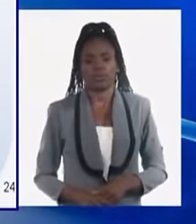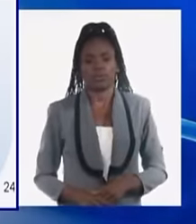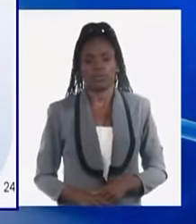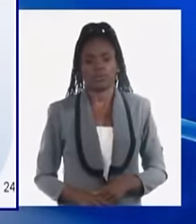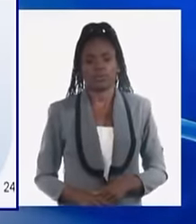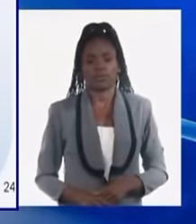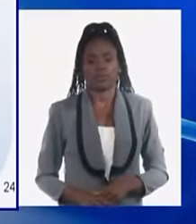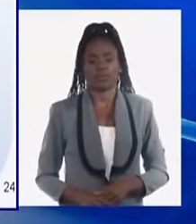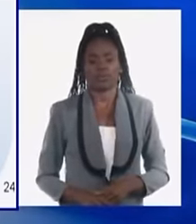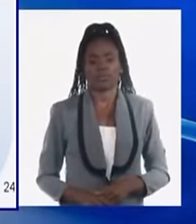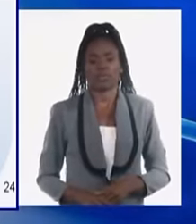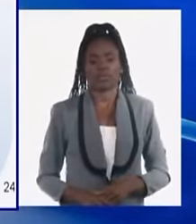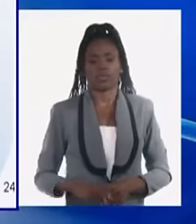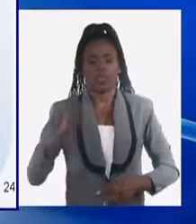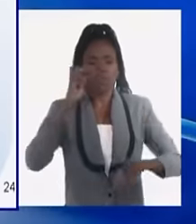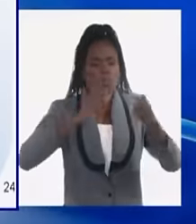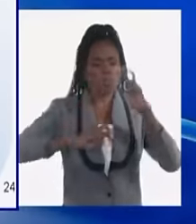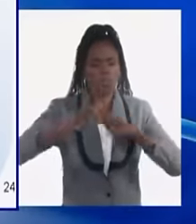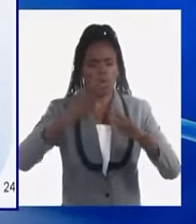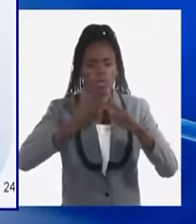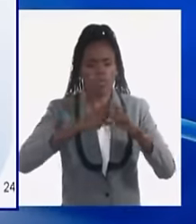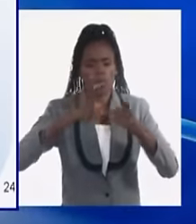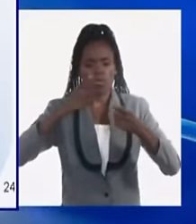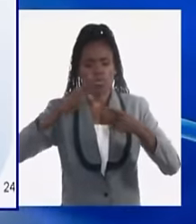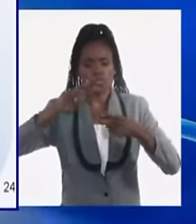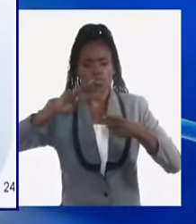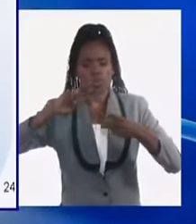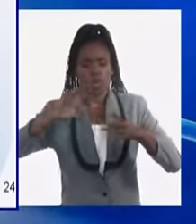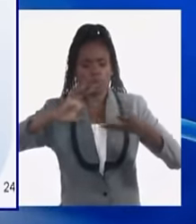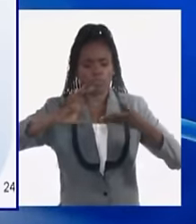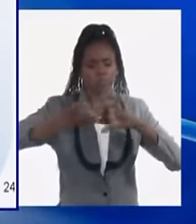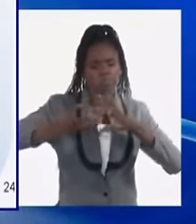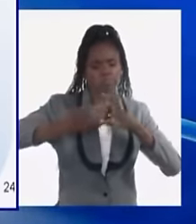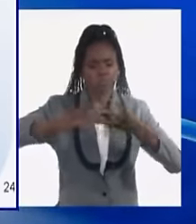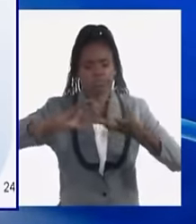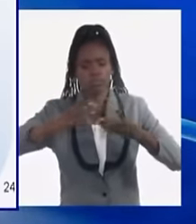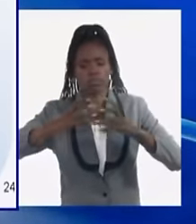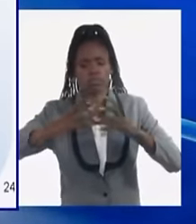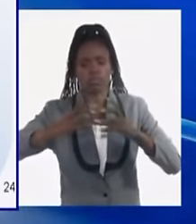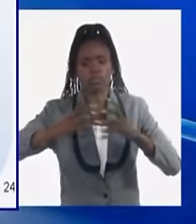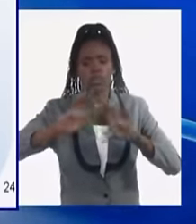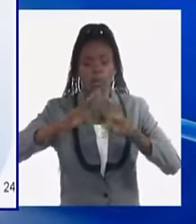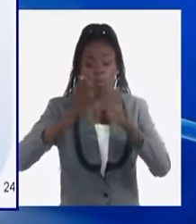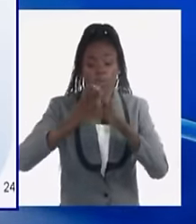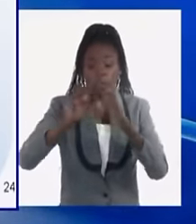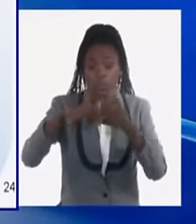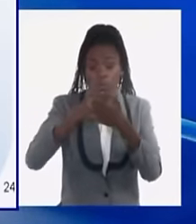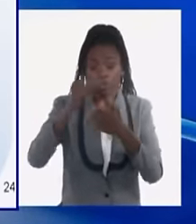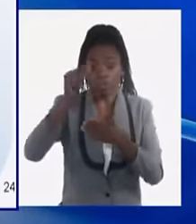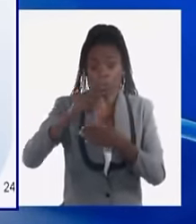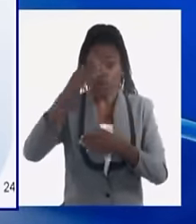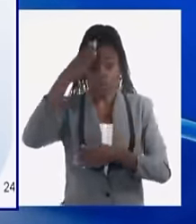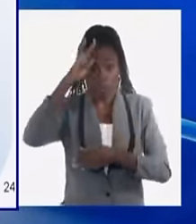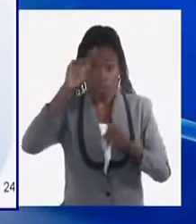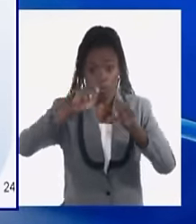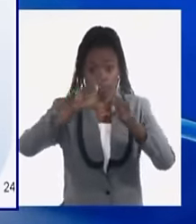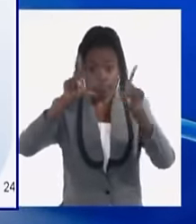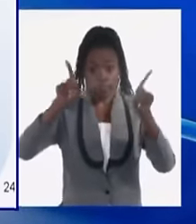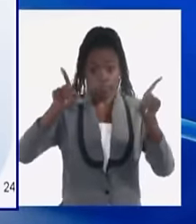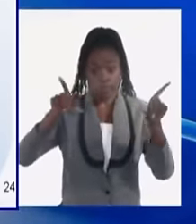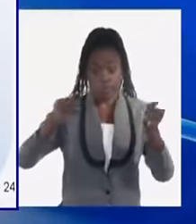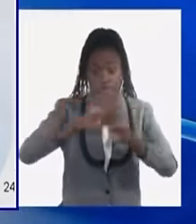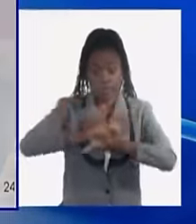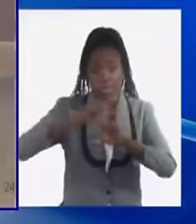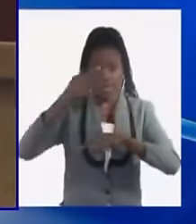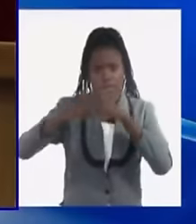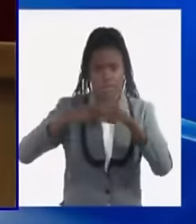nuevo mecanismo para la asignación y gestión de liquidez para todos los actores económicos del país. Ya se